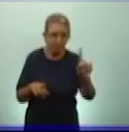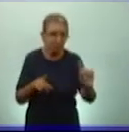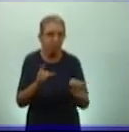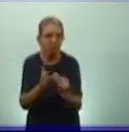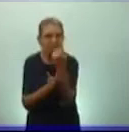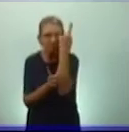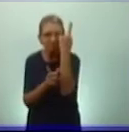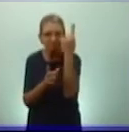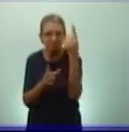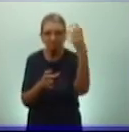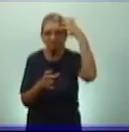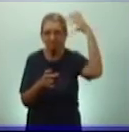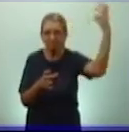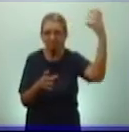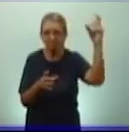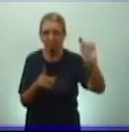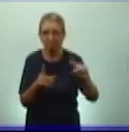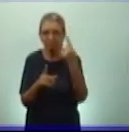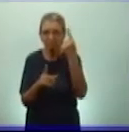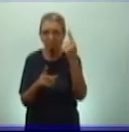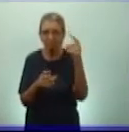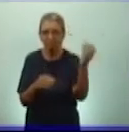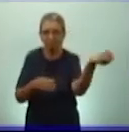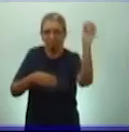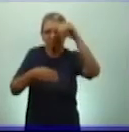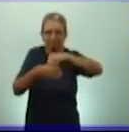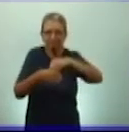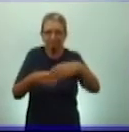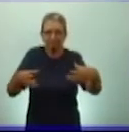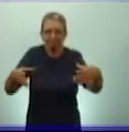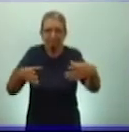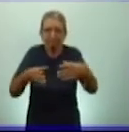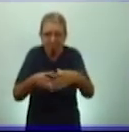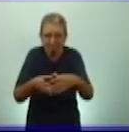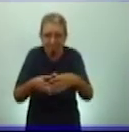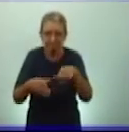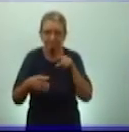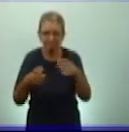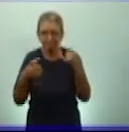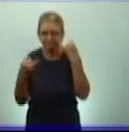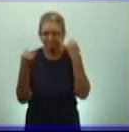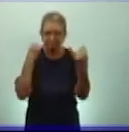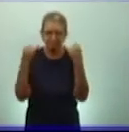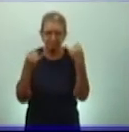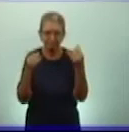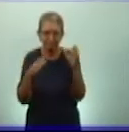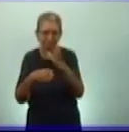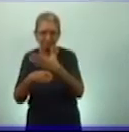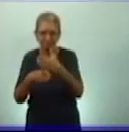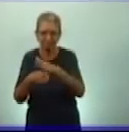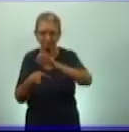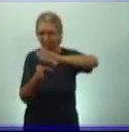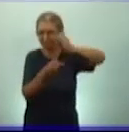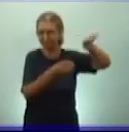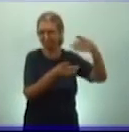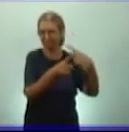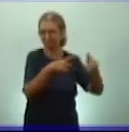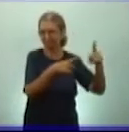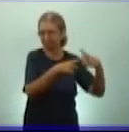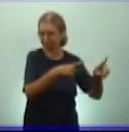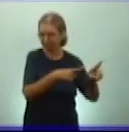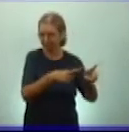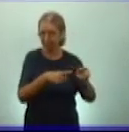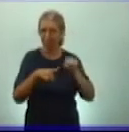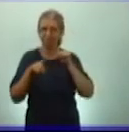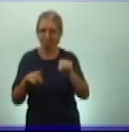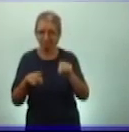centralizado. Y esa es una idea, muchachos, que identifica esta civilización con el resto de las dos que estudiamos ya. Por tanto, una característica